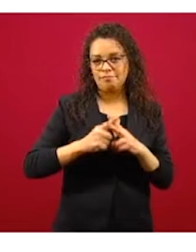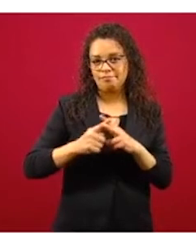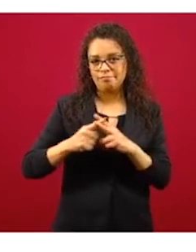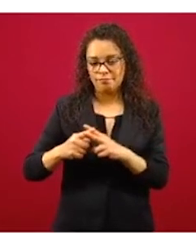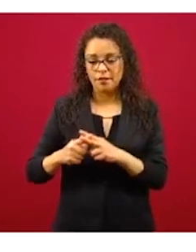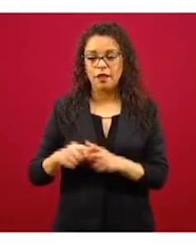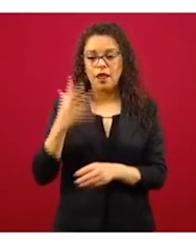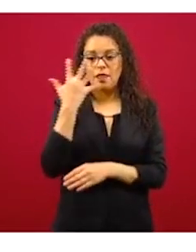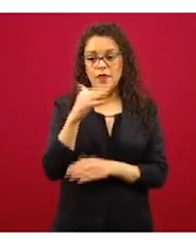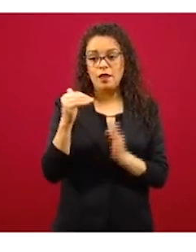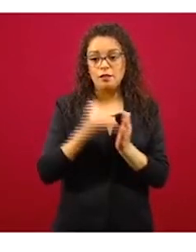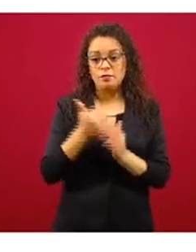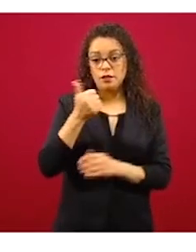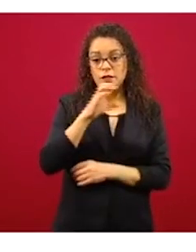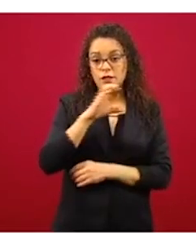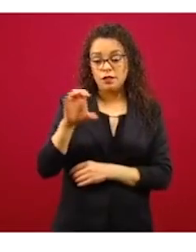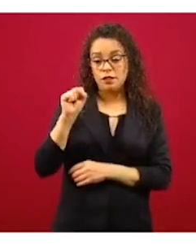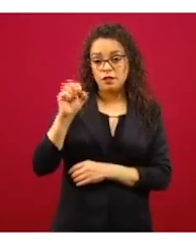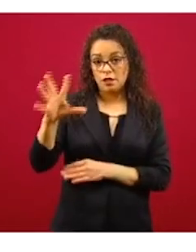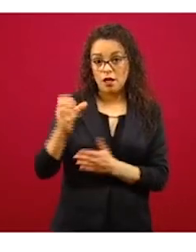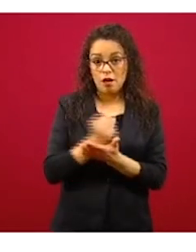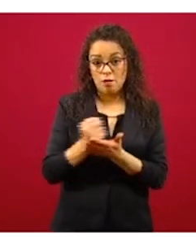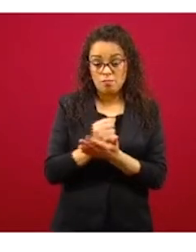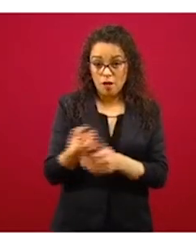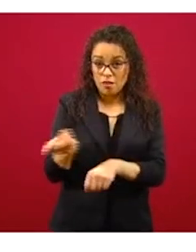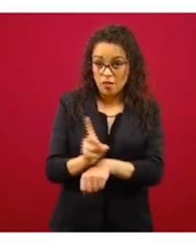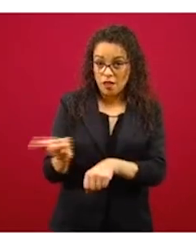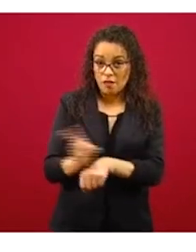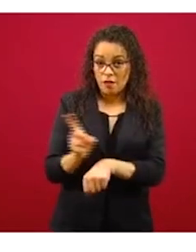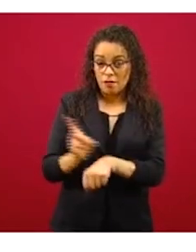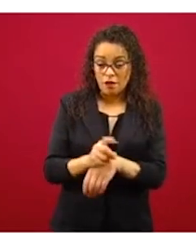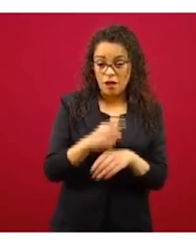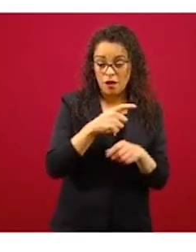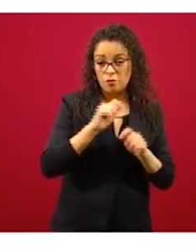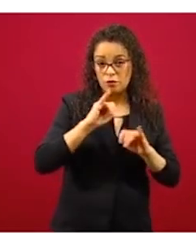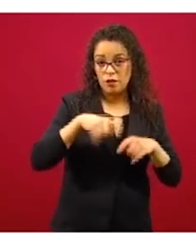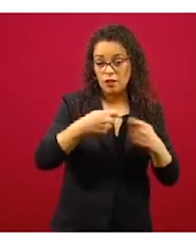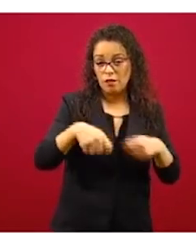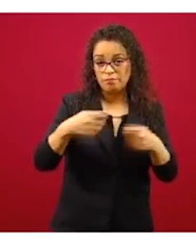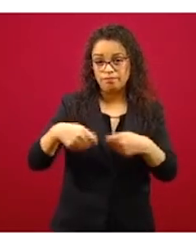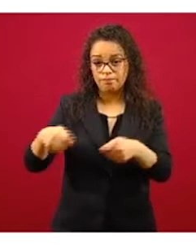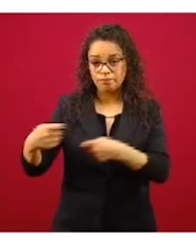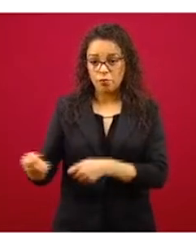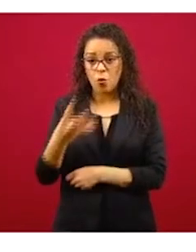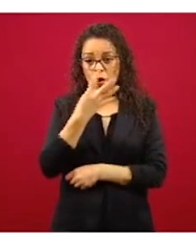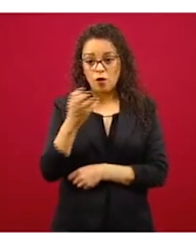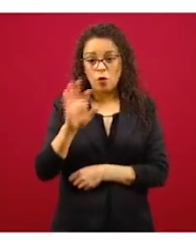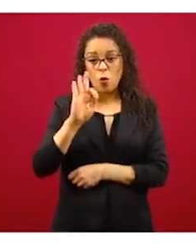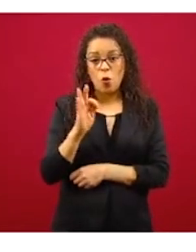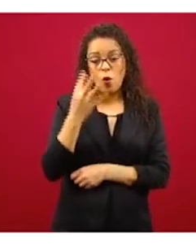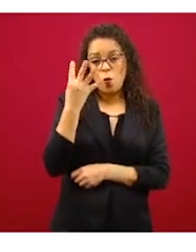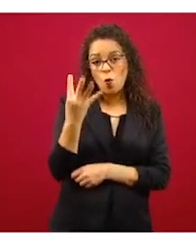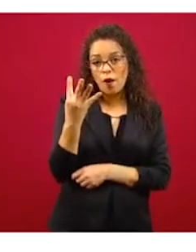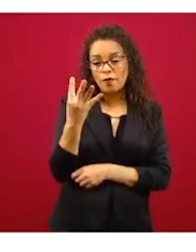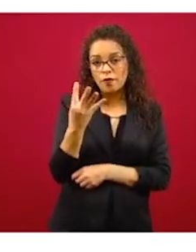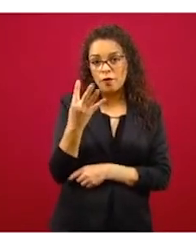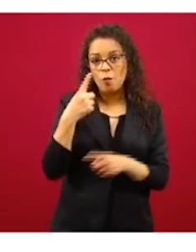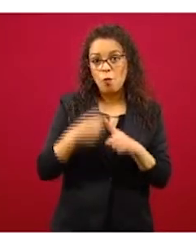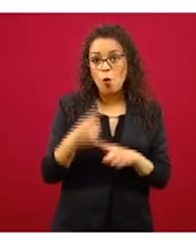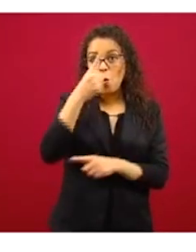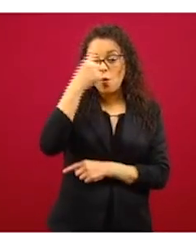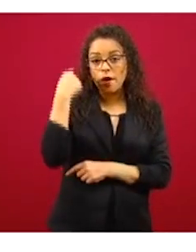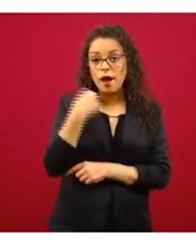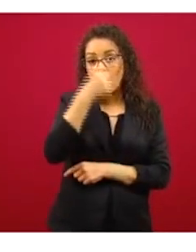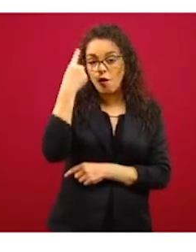10 mil 665 créditos diarios que fueron dispersados, 444 créditos por hora, una inyección de 11